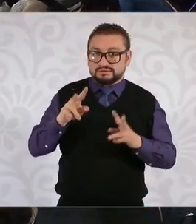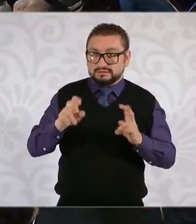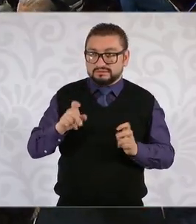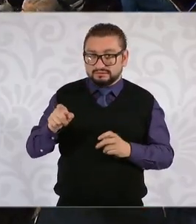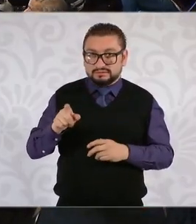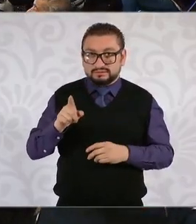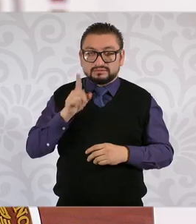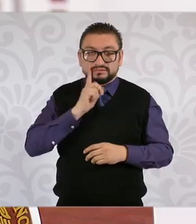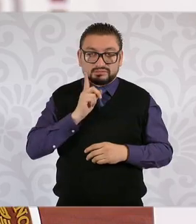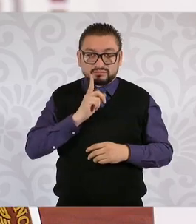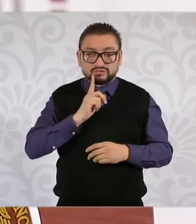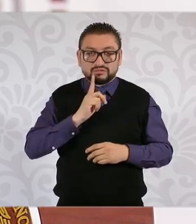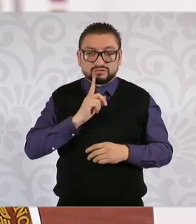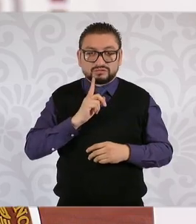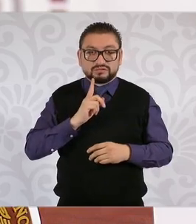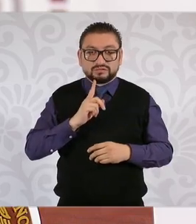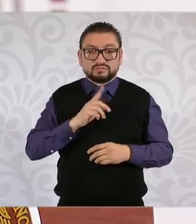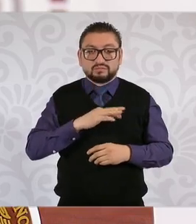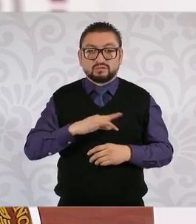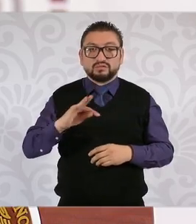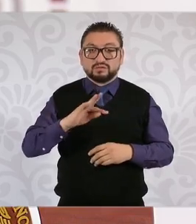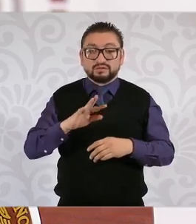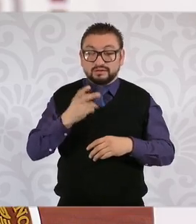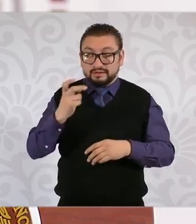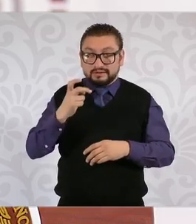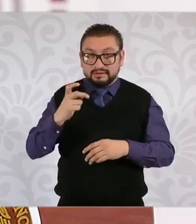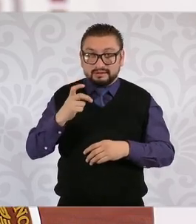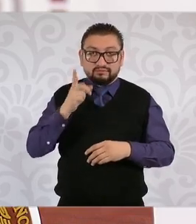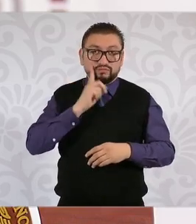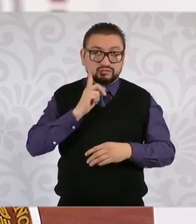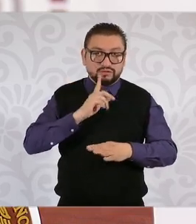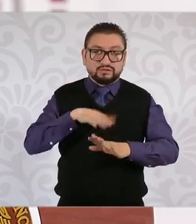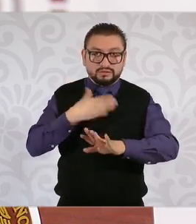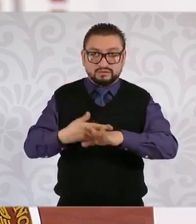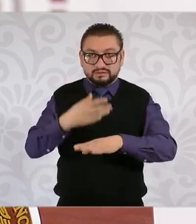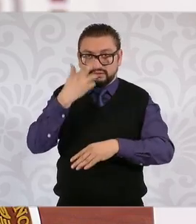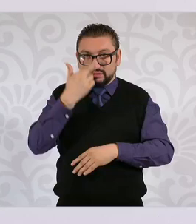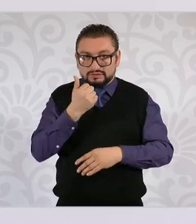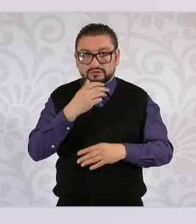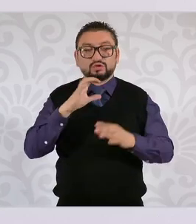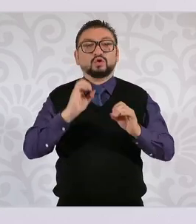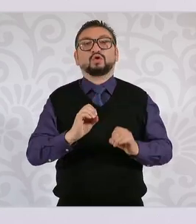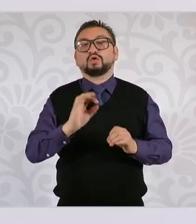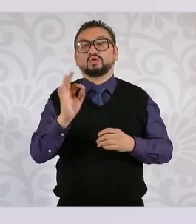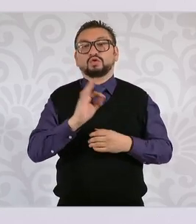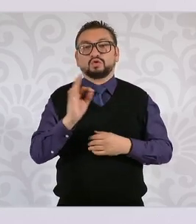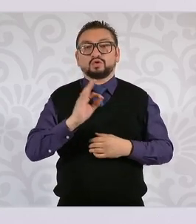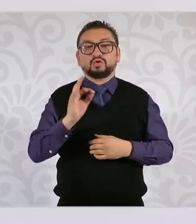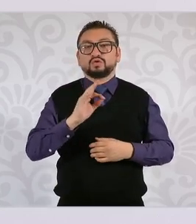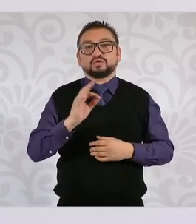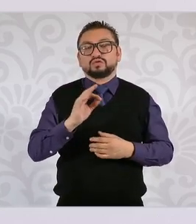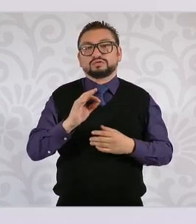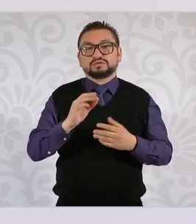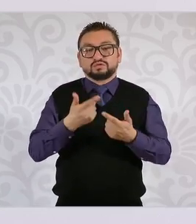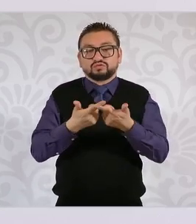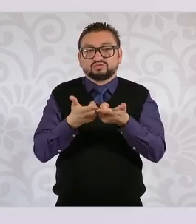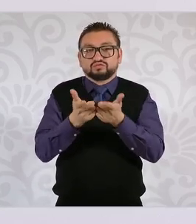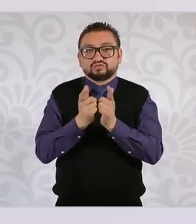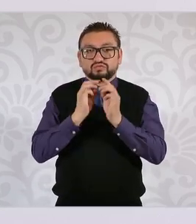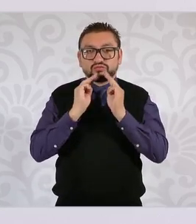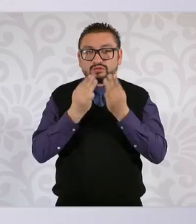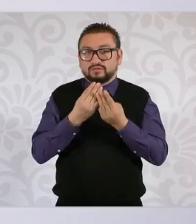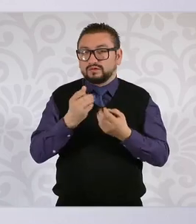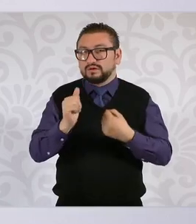y hay que ver si es un tema de por haber sido mujeres o es un tema de delincuencia organizada por